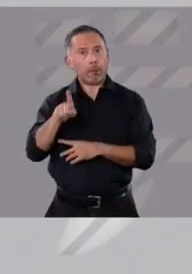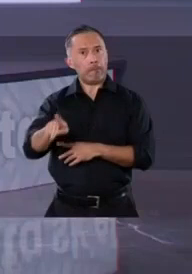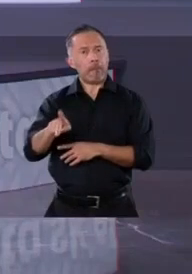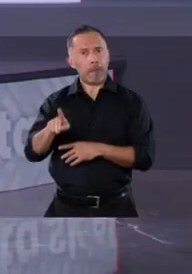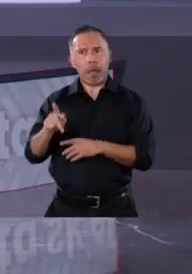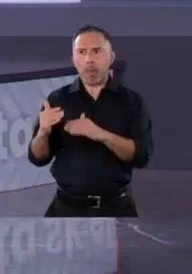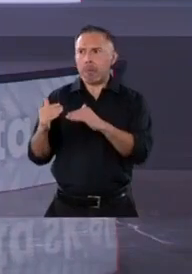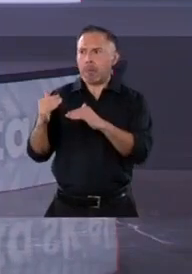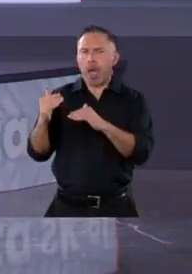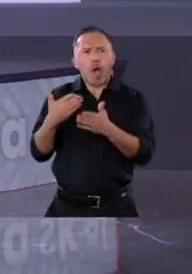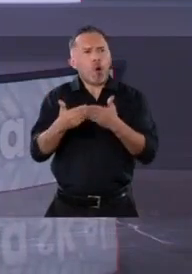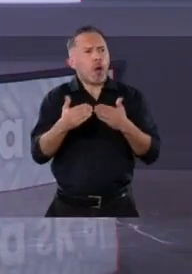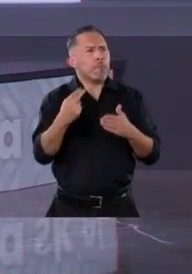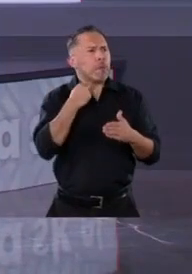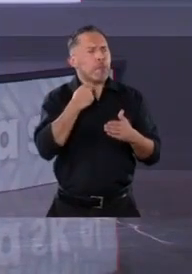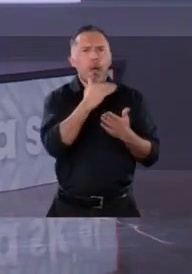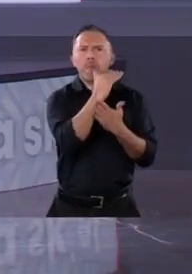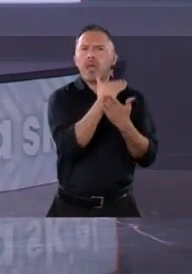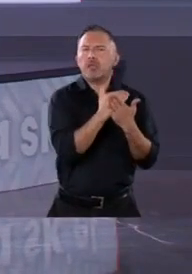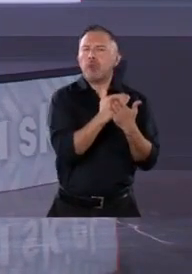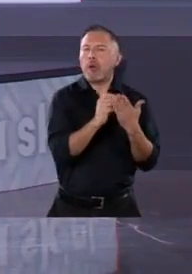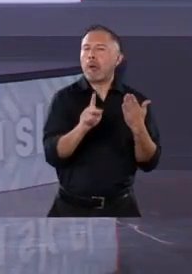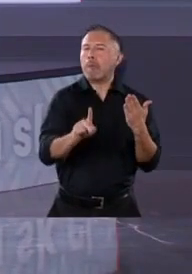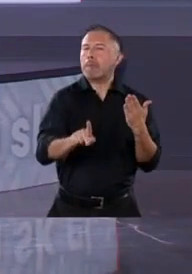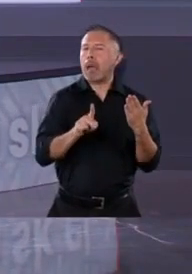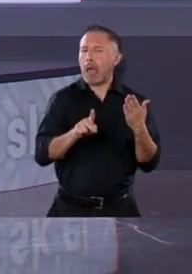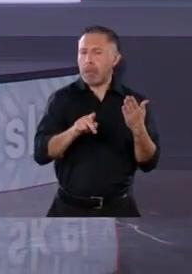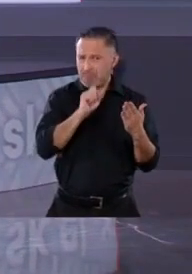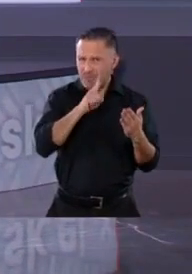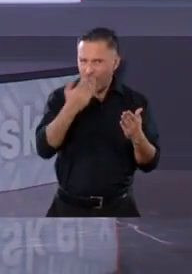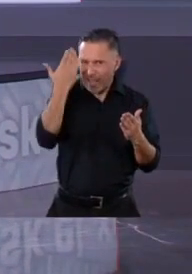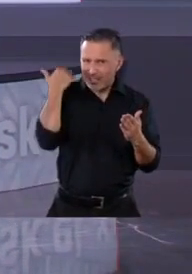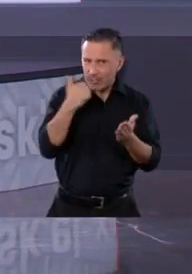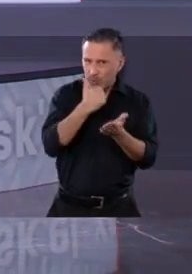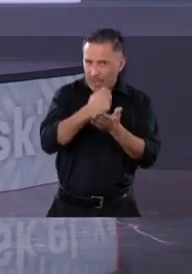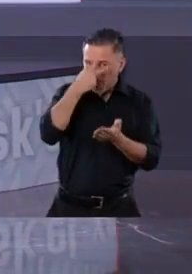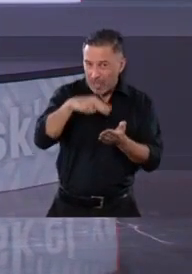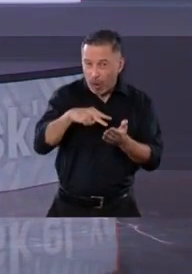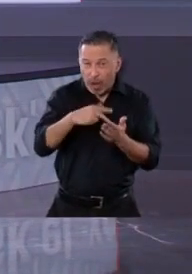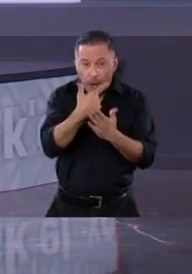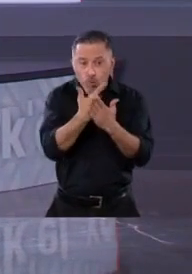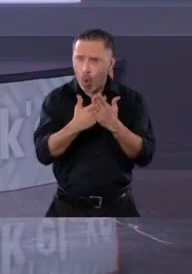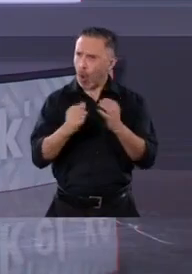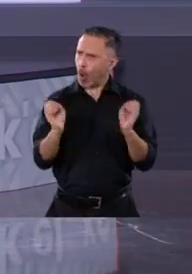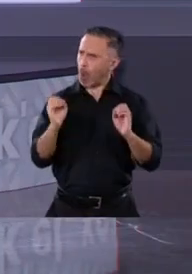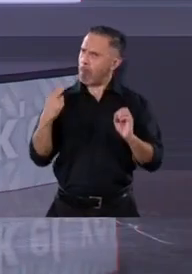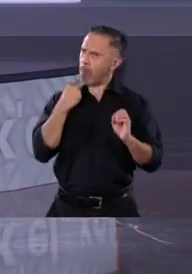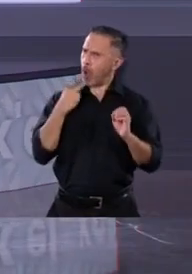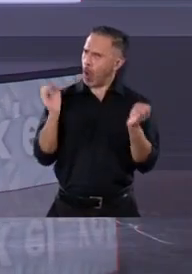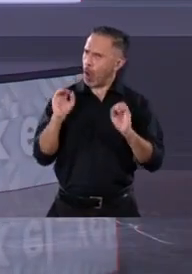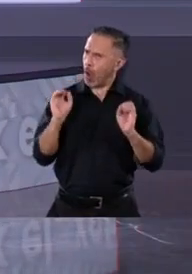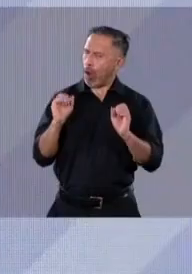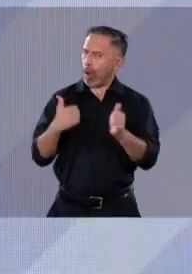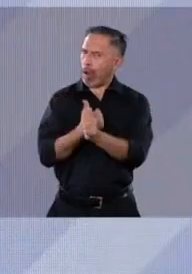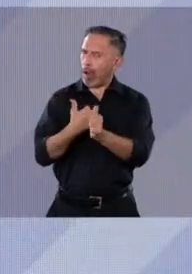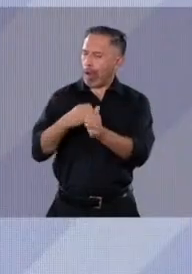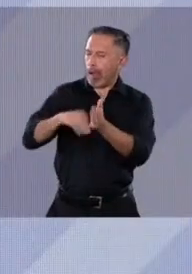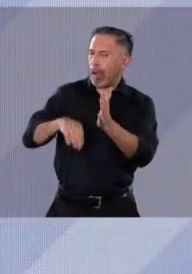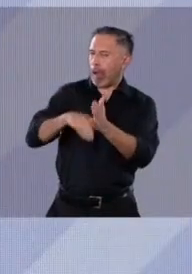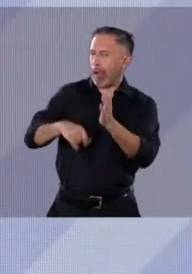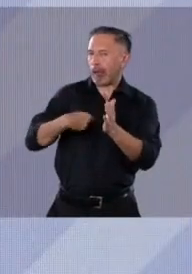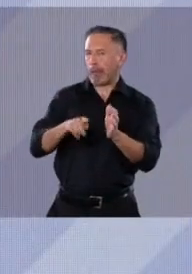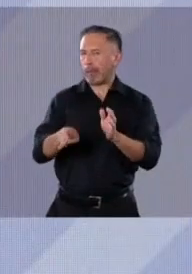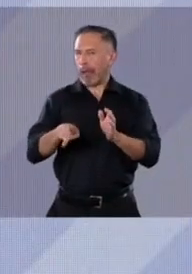homicidios, así como en la Ciudad de México. Aquí han maquillado las cifras. ¿Quiere contestar Claudia Sheinbaum? No, vamos a seguir con las